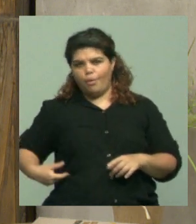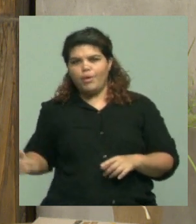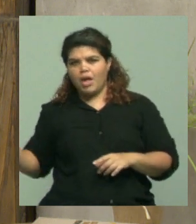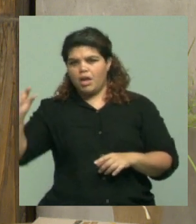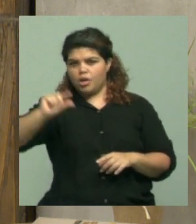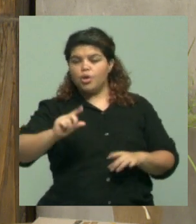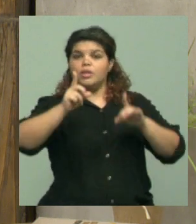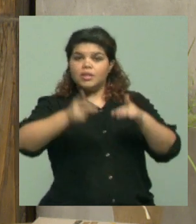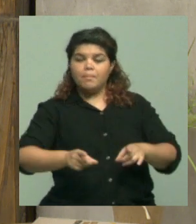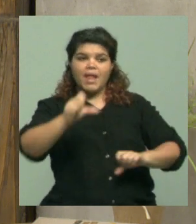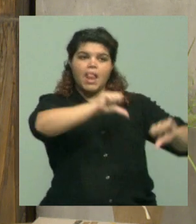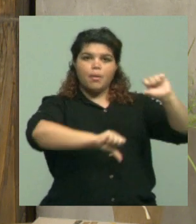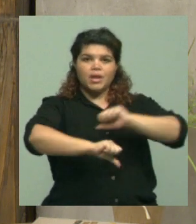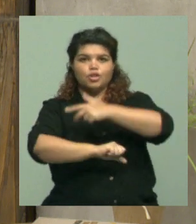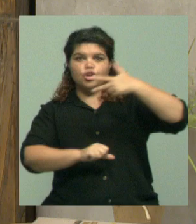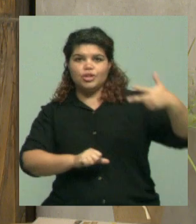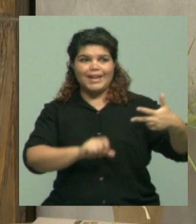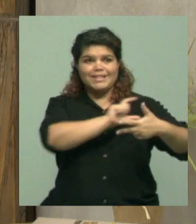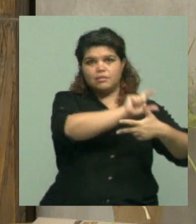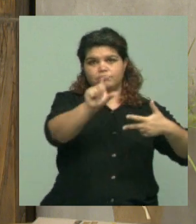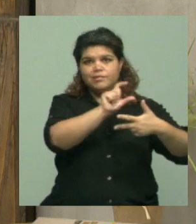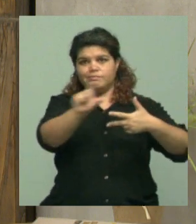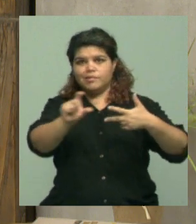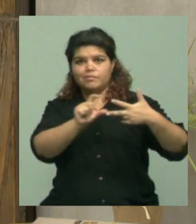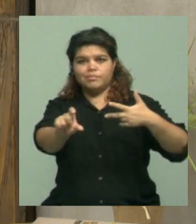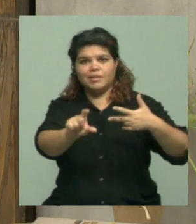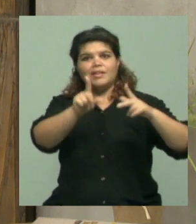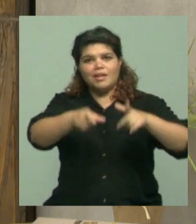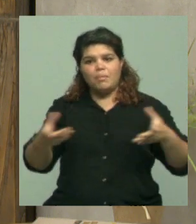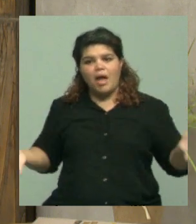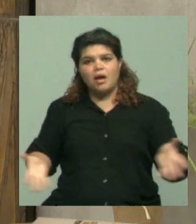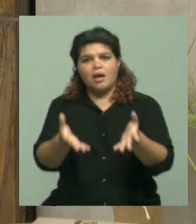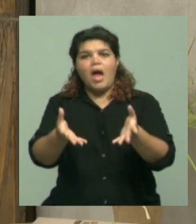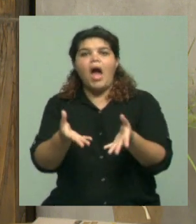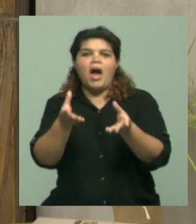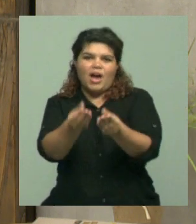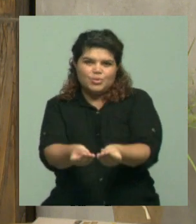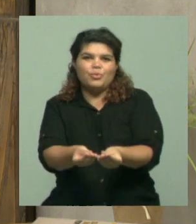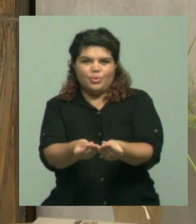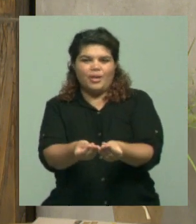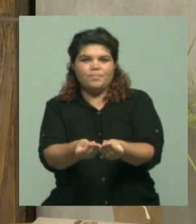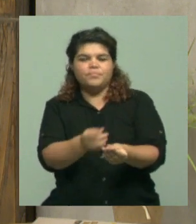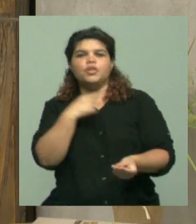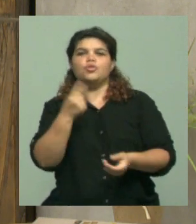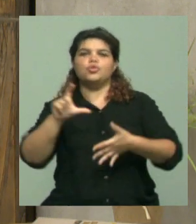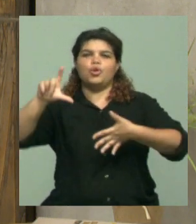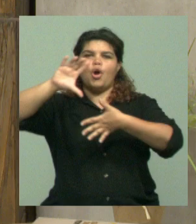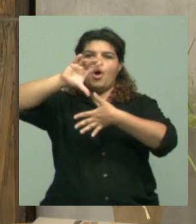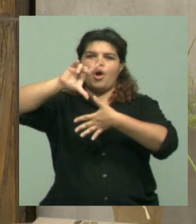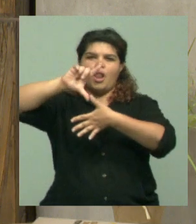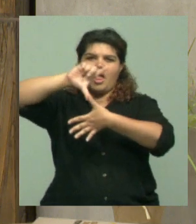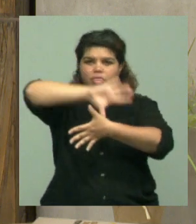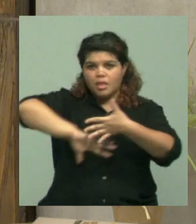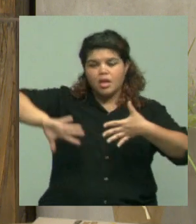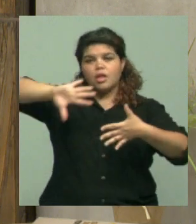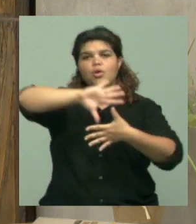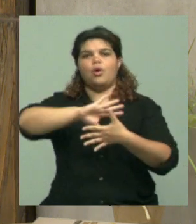pero bueno, una situación que va cambiando de a poco. Si nosotros nos comparamos con el resto de los países de América, sí, ahí tenemos un paso menos o dos pasos menos, podemos